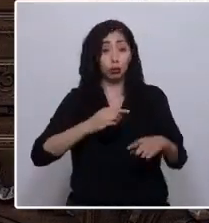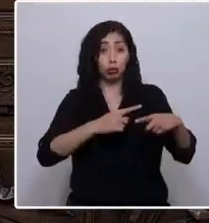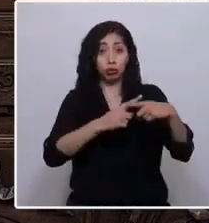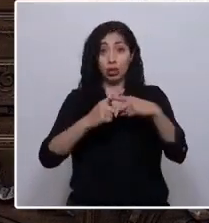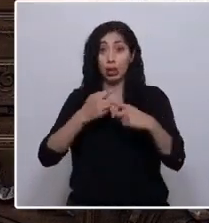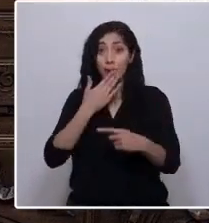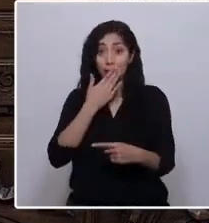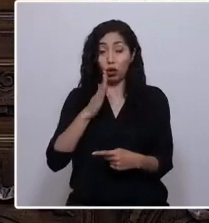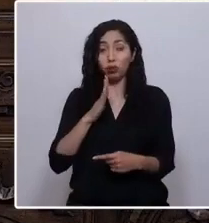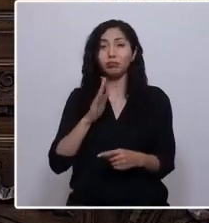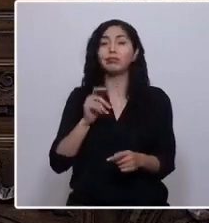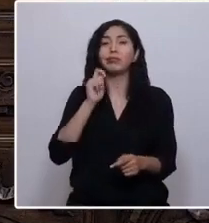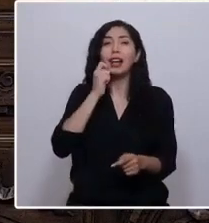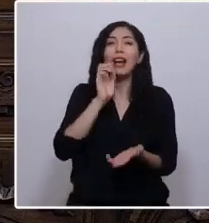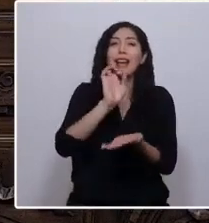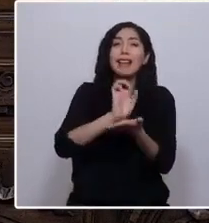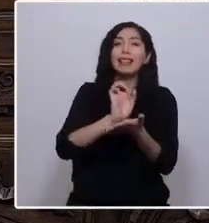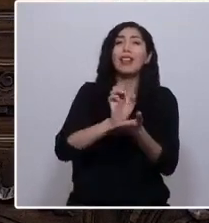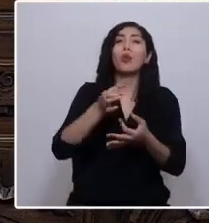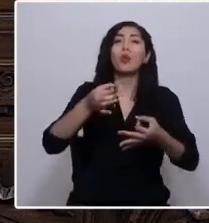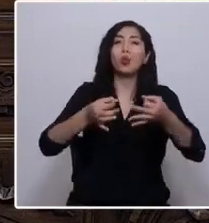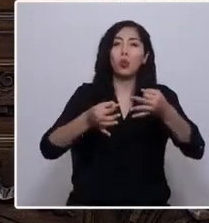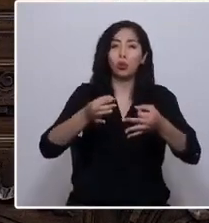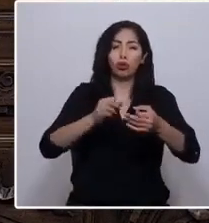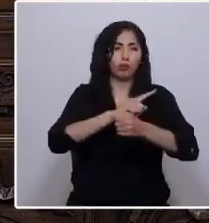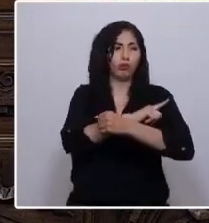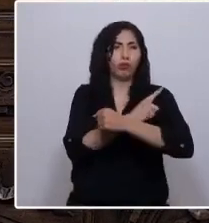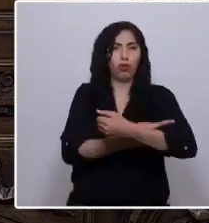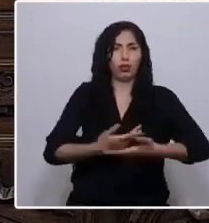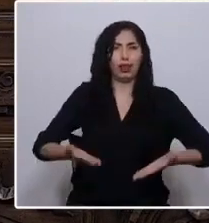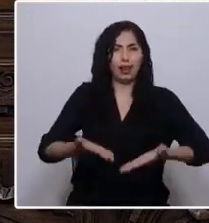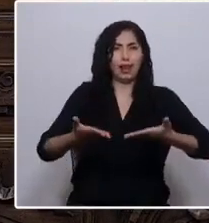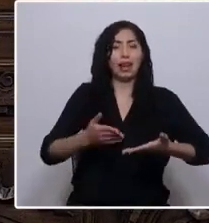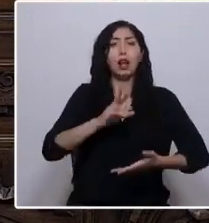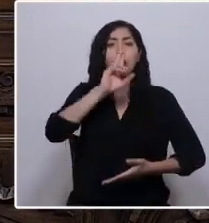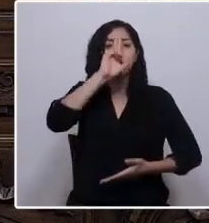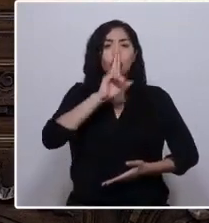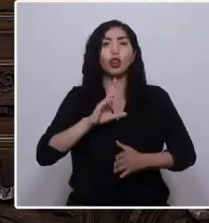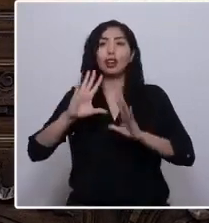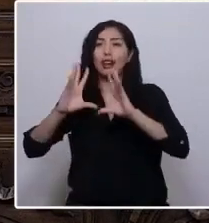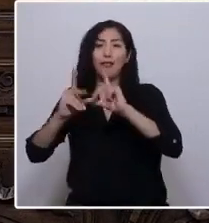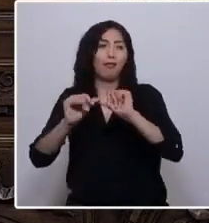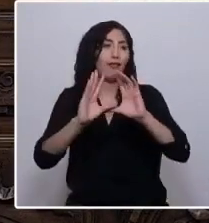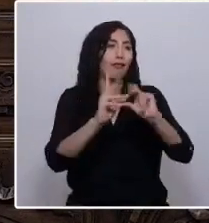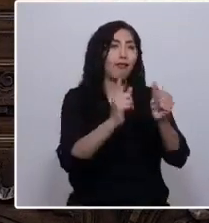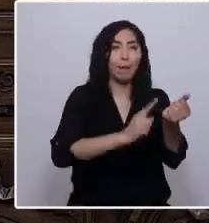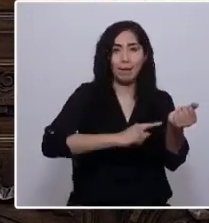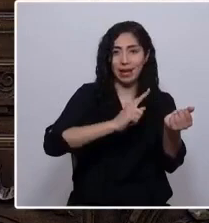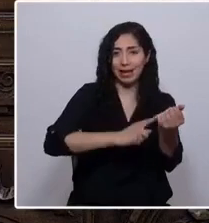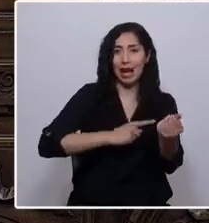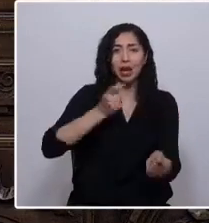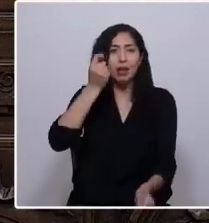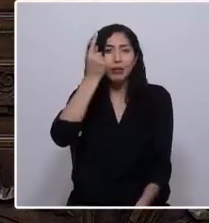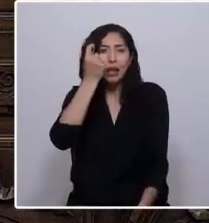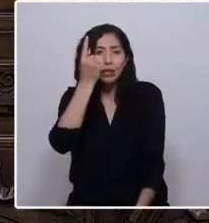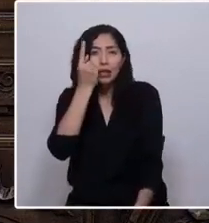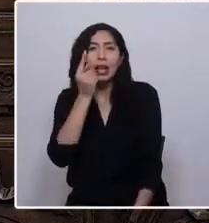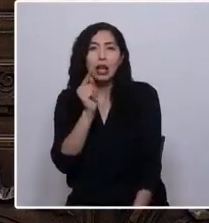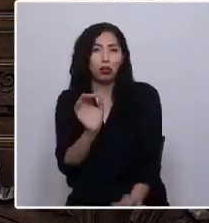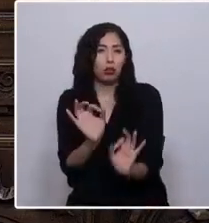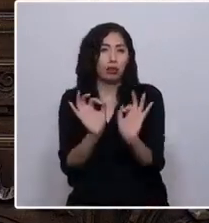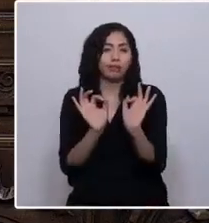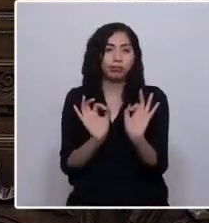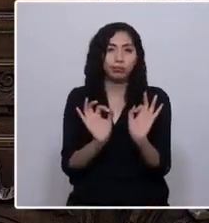robusto, que fortalezca el rol de las familias, entendiéndolas en el más amplio sentido de la palabra.